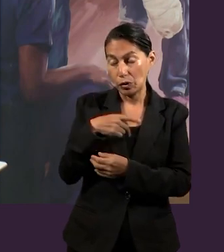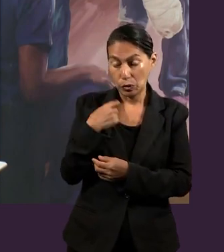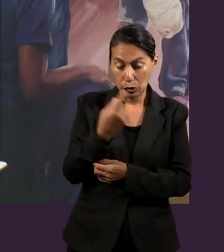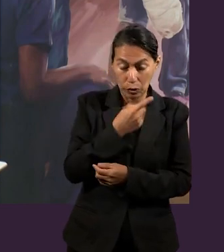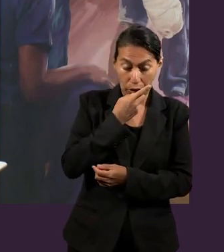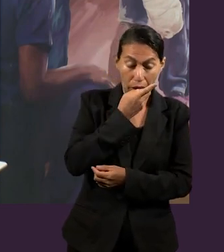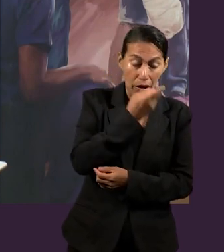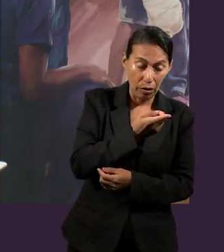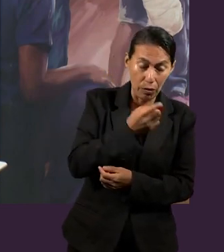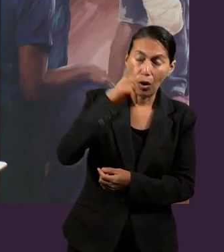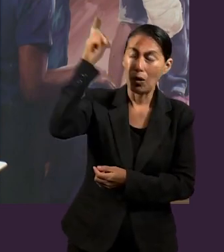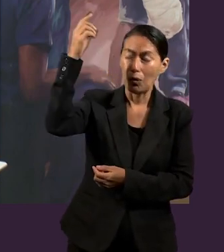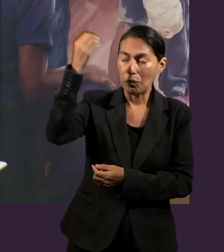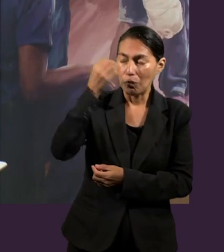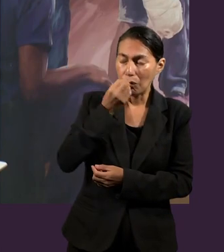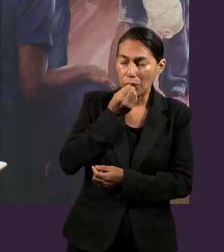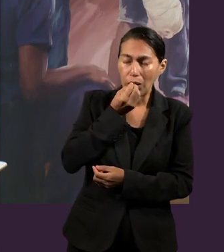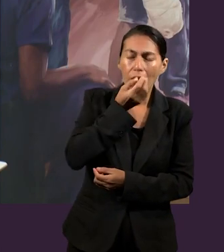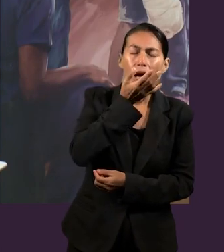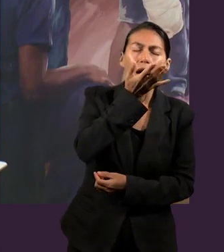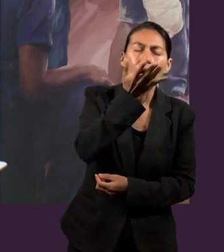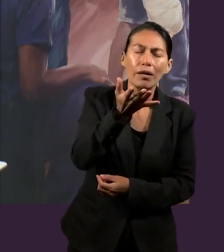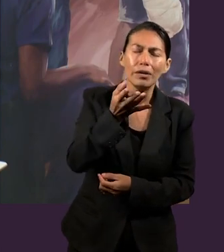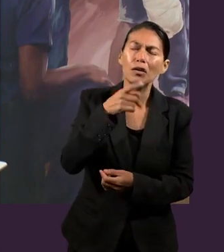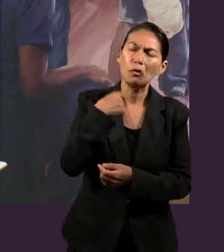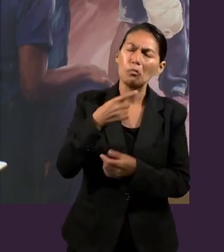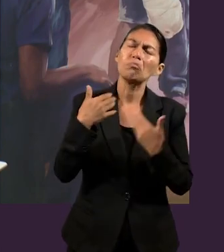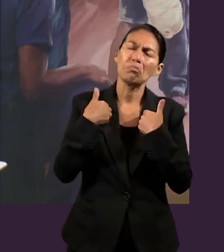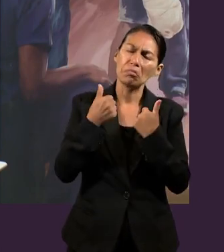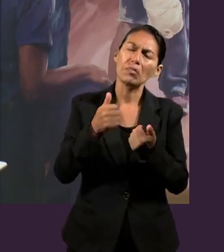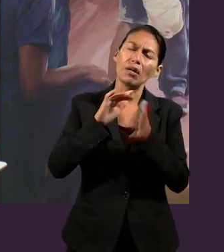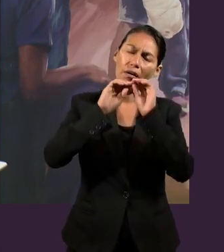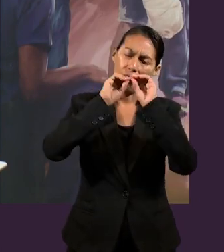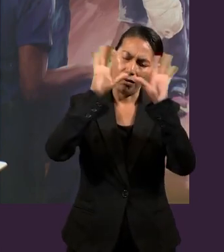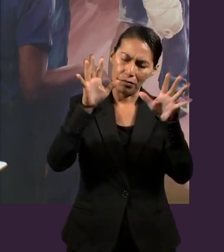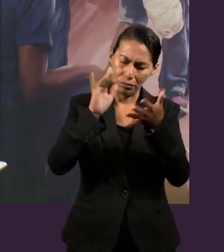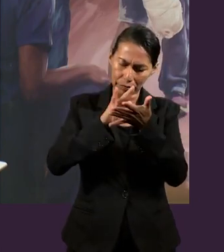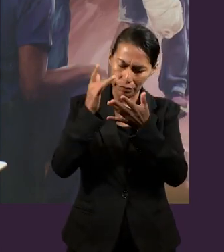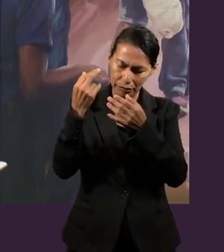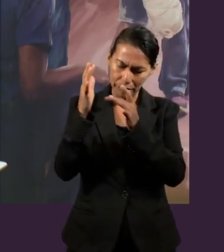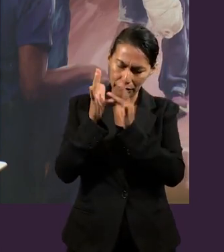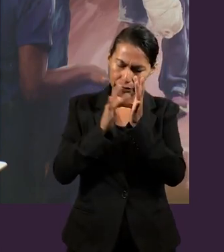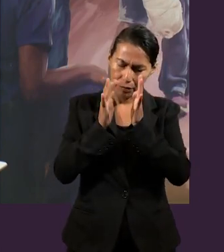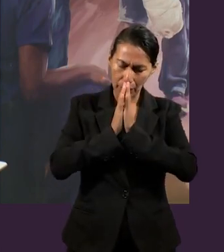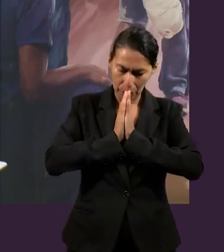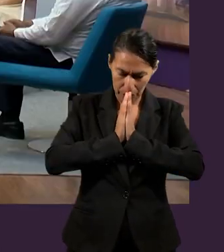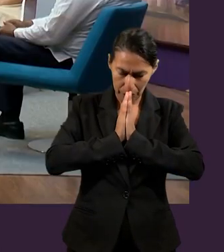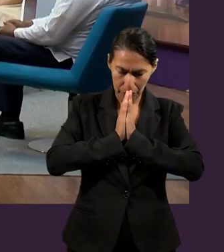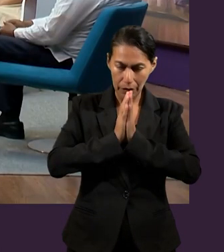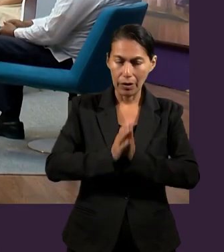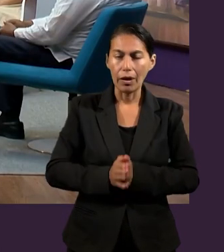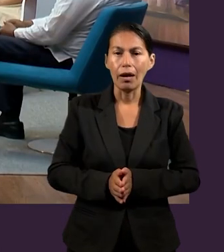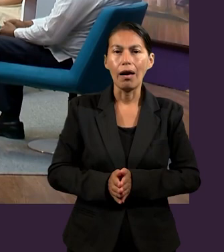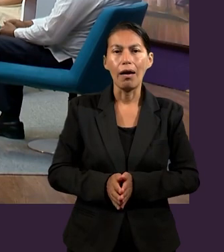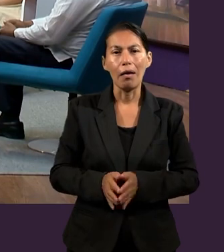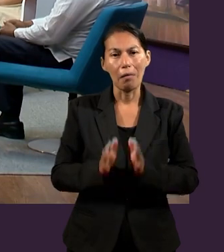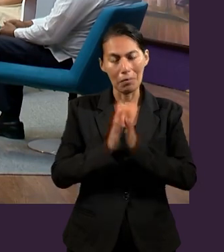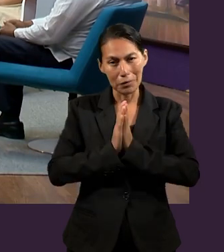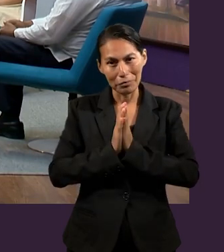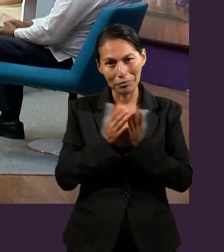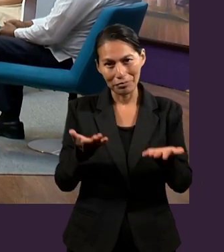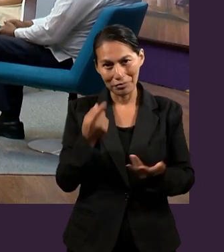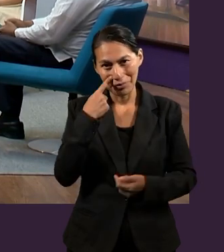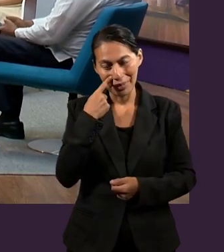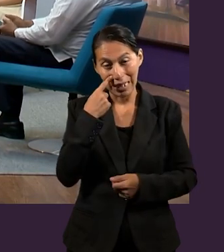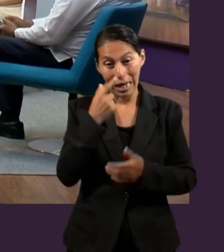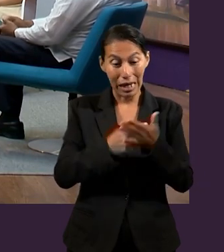nos lo has puesto en nuestra boca y que esa lección pueda ser entendible. En Jesús. Amén. Amén. Miren, la